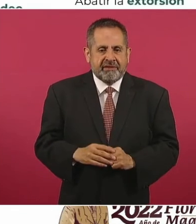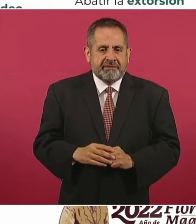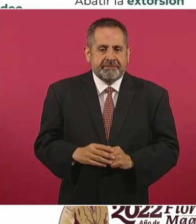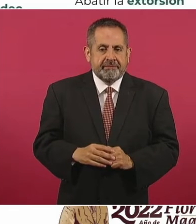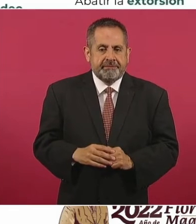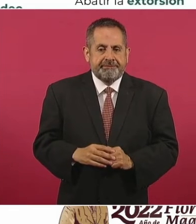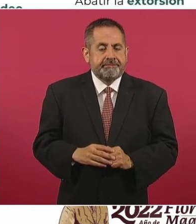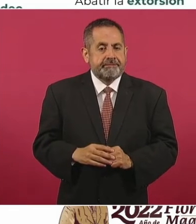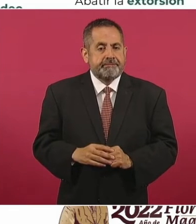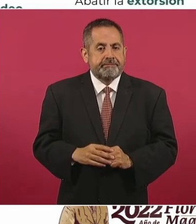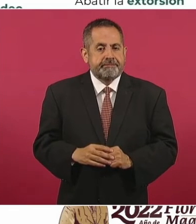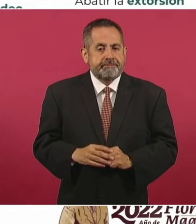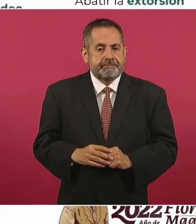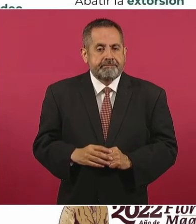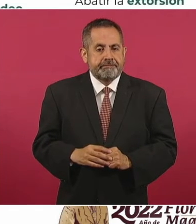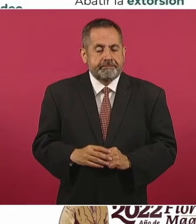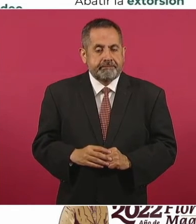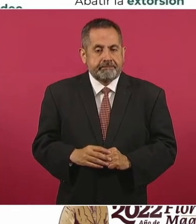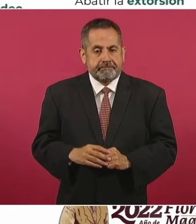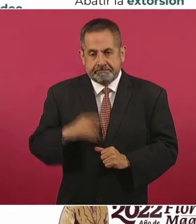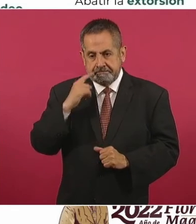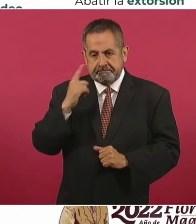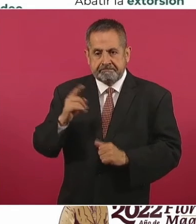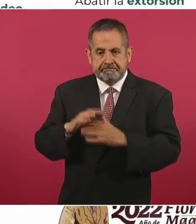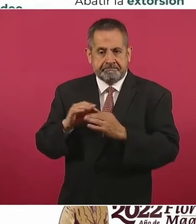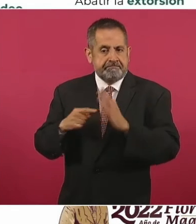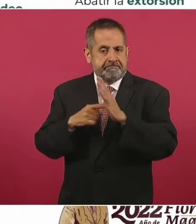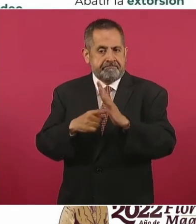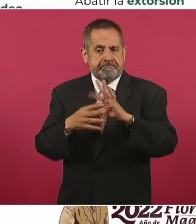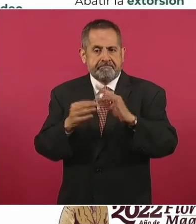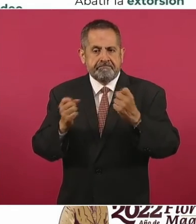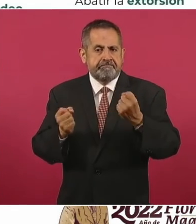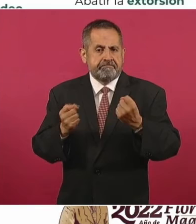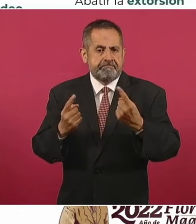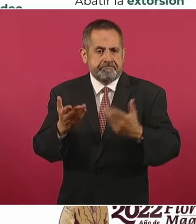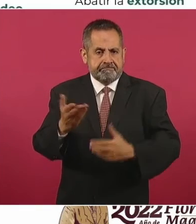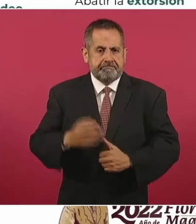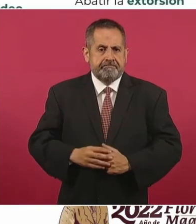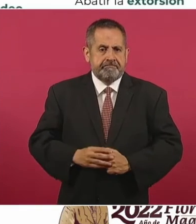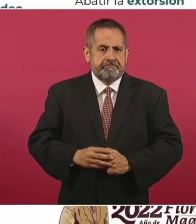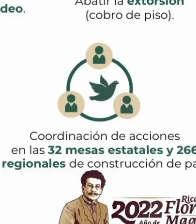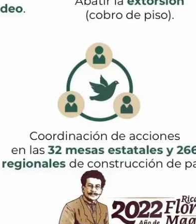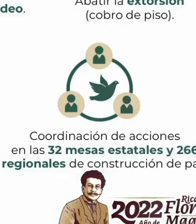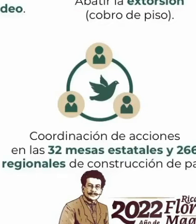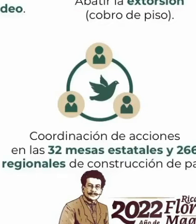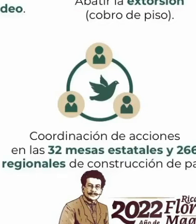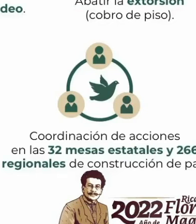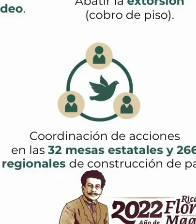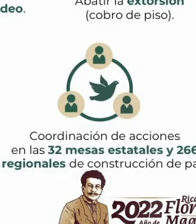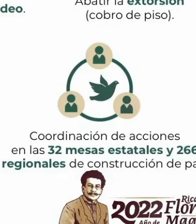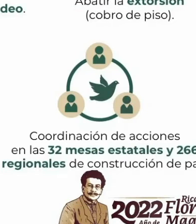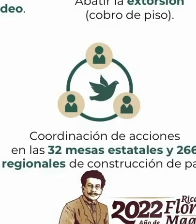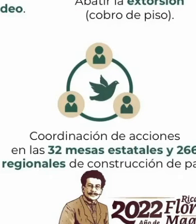vienen, no lo voy a detallar, solamente lo dejo aquí, algunas de las acciones que se hacen para el fortalecimiento de la